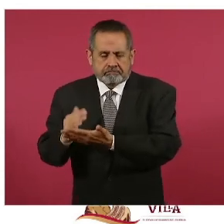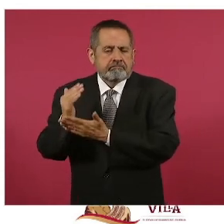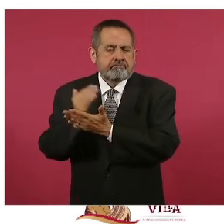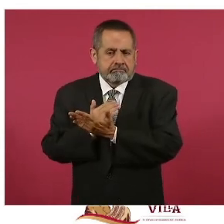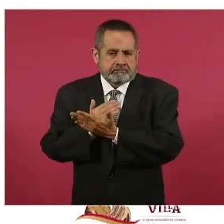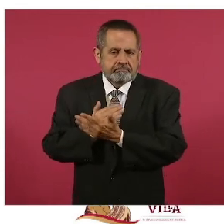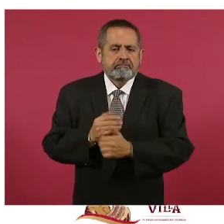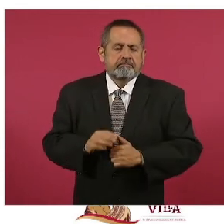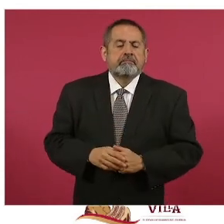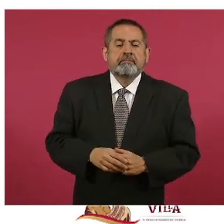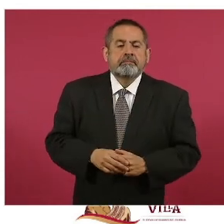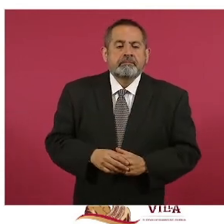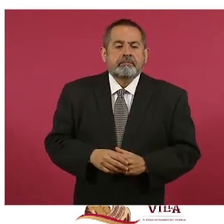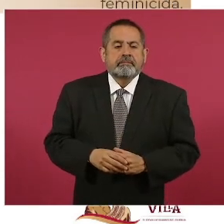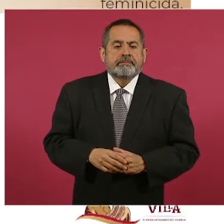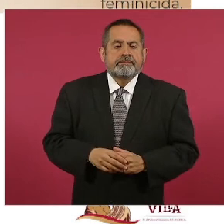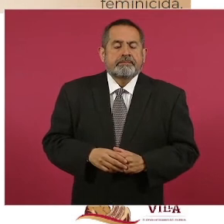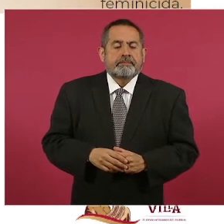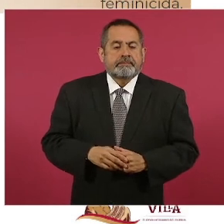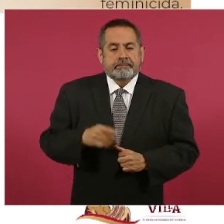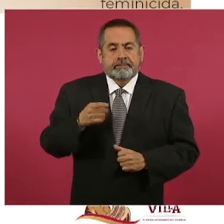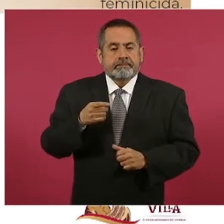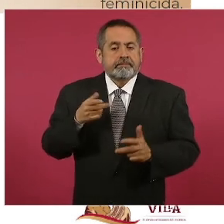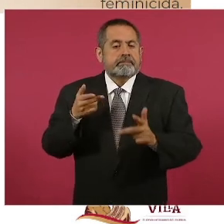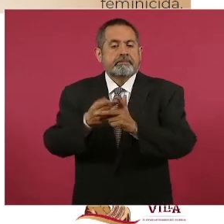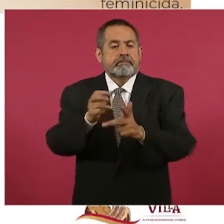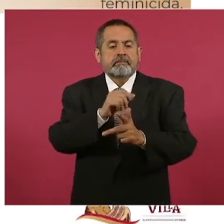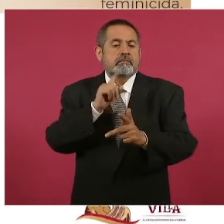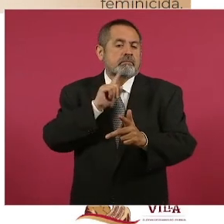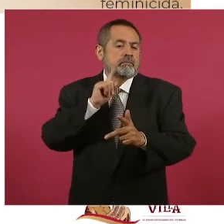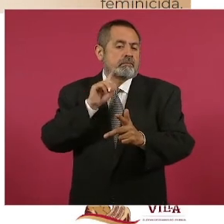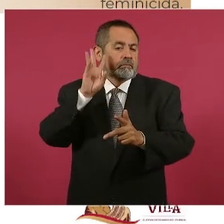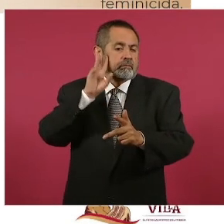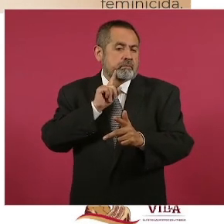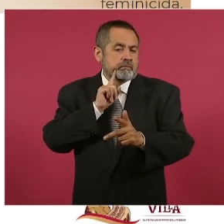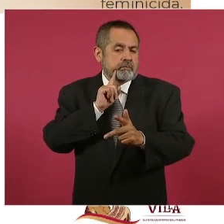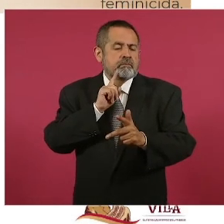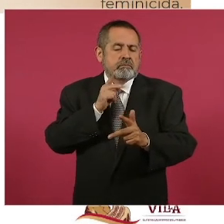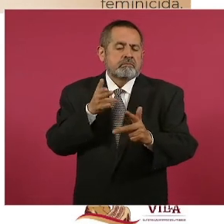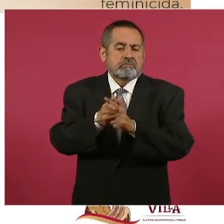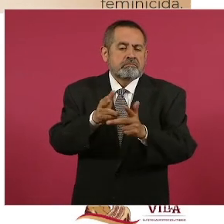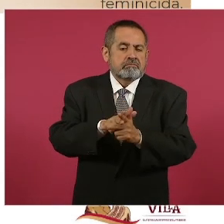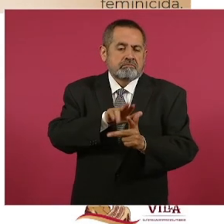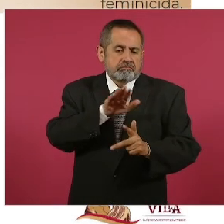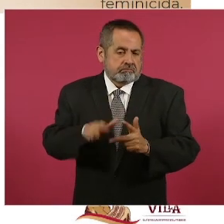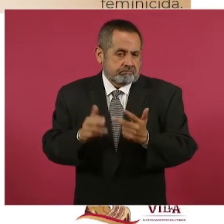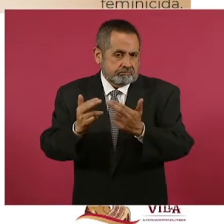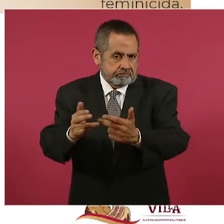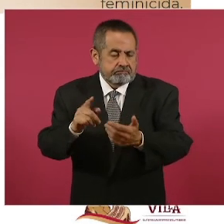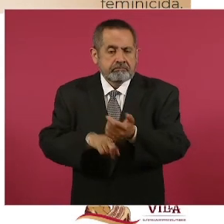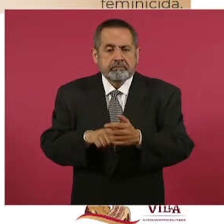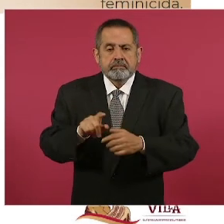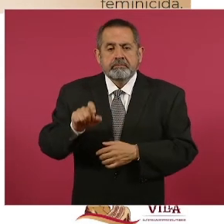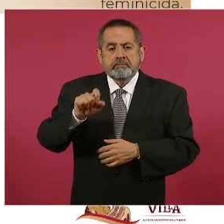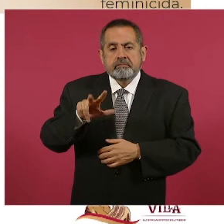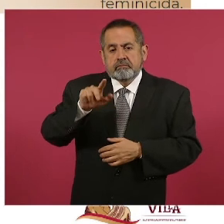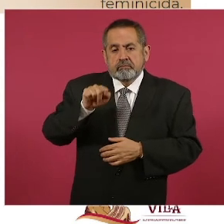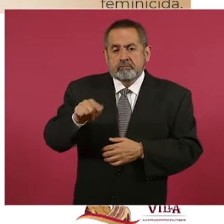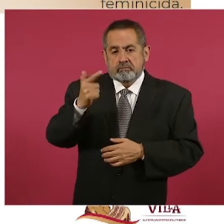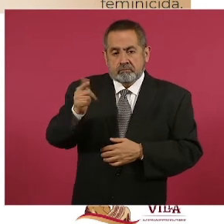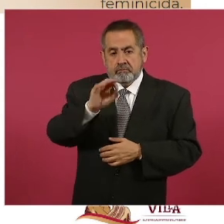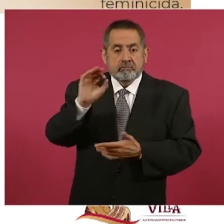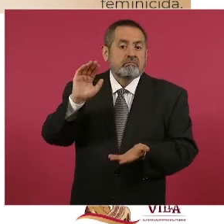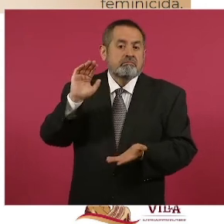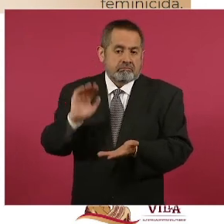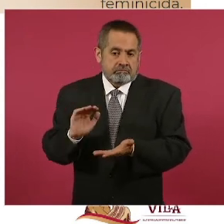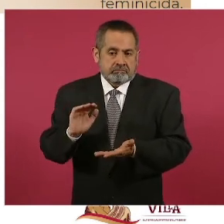Adelante. El feminicidio está con 28.7 por ciento a